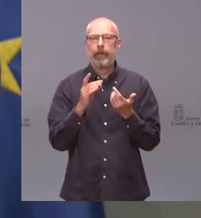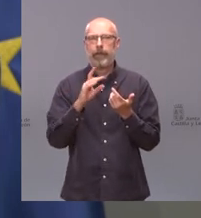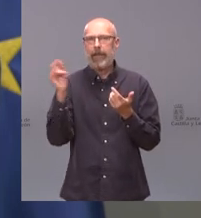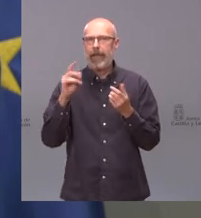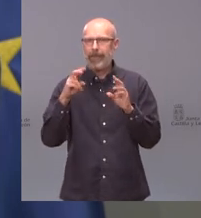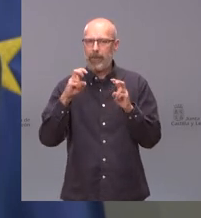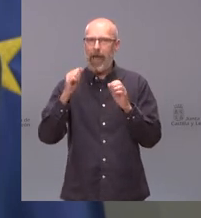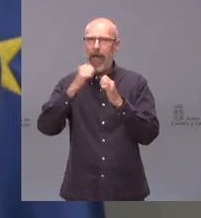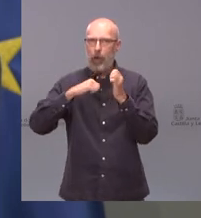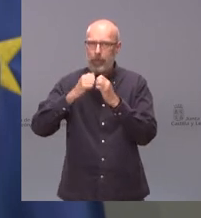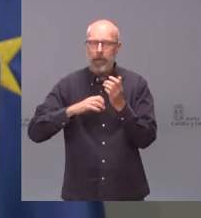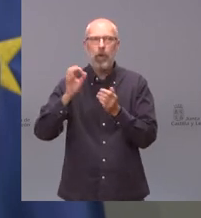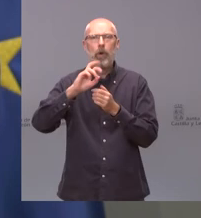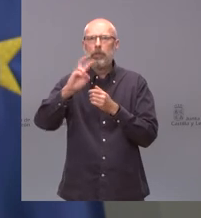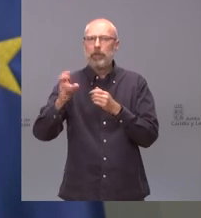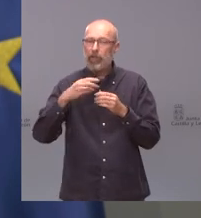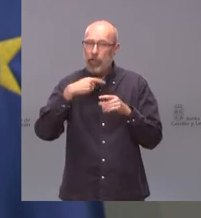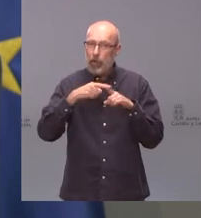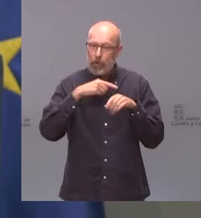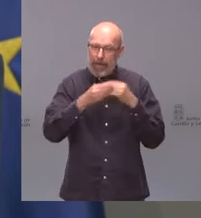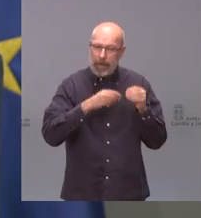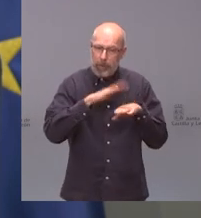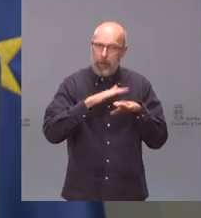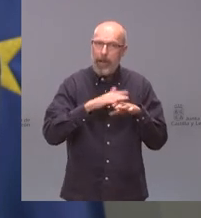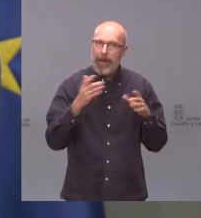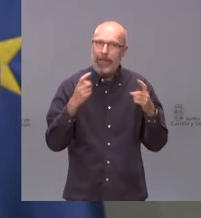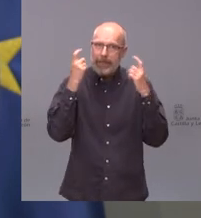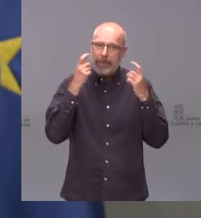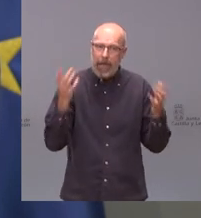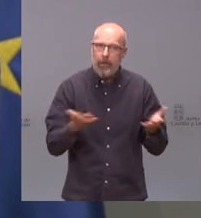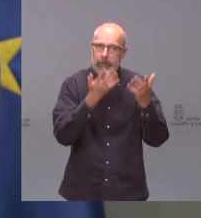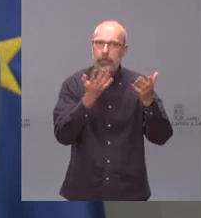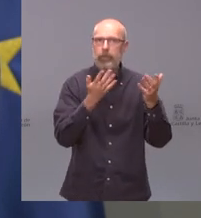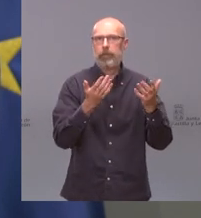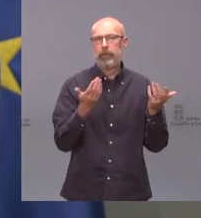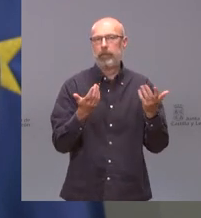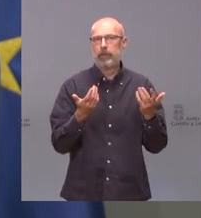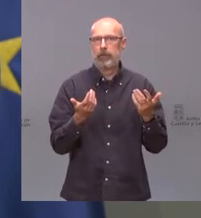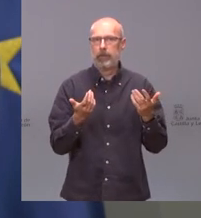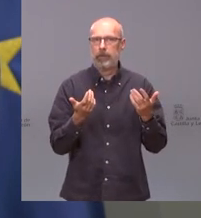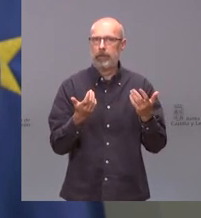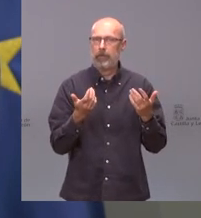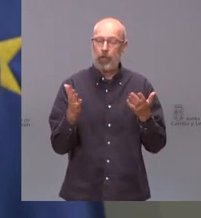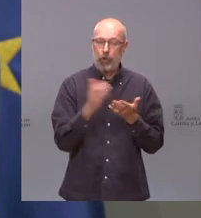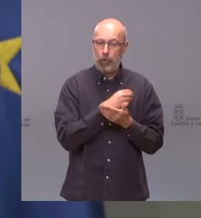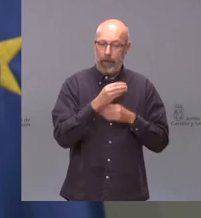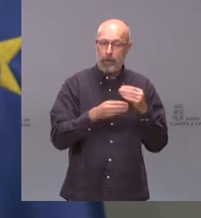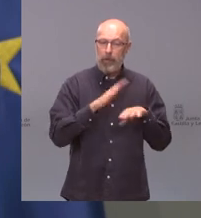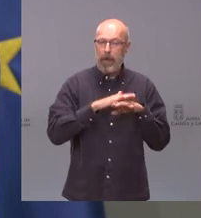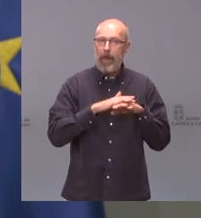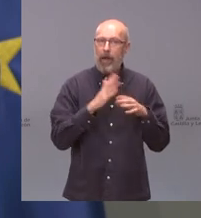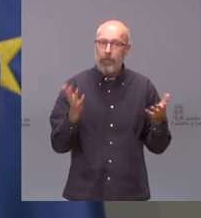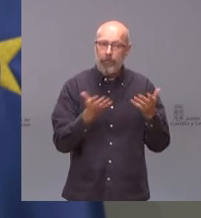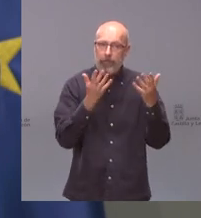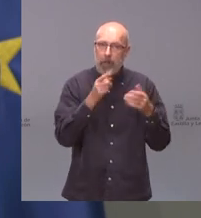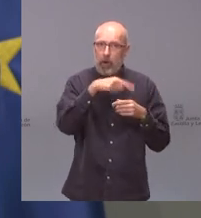todas estas cosas que estamos haciendo para plan industrial prioritario en Benavente todas estas cosas que estamos haciendo para favorecer en